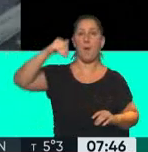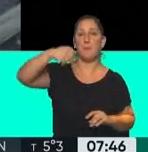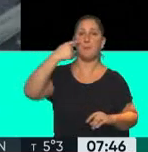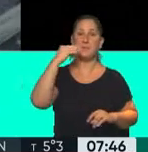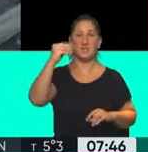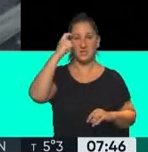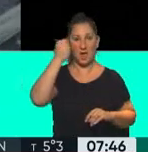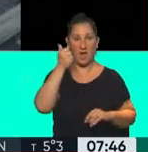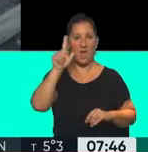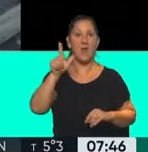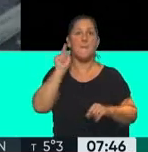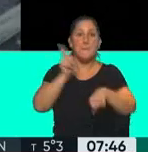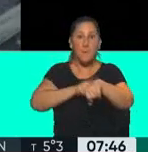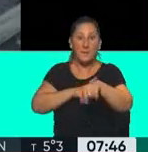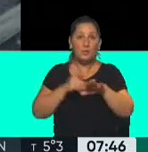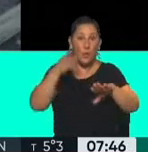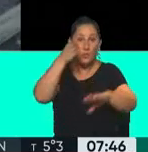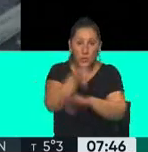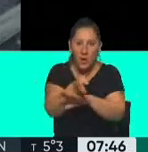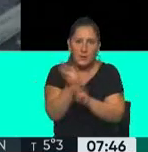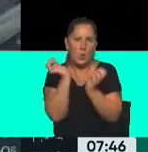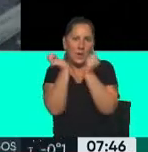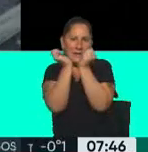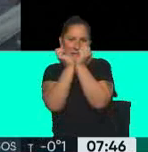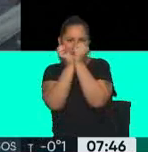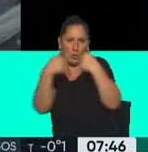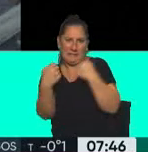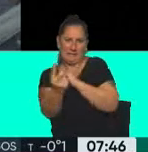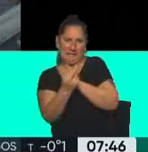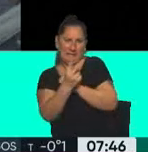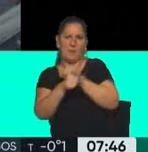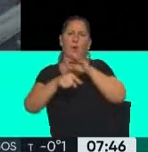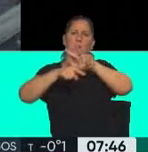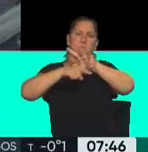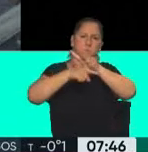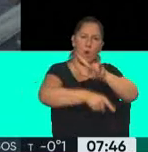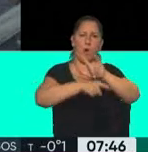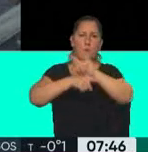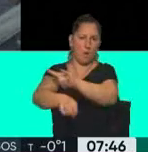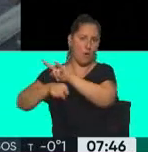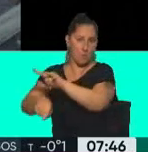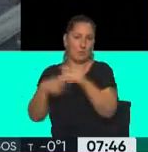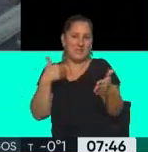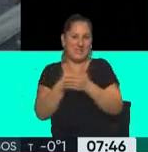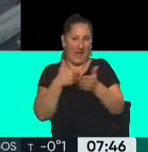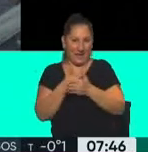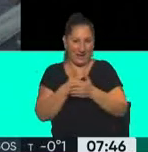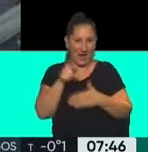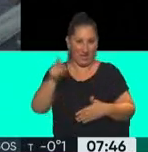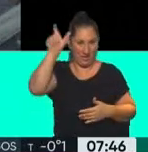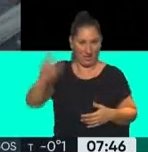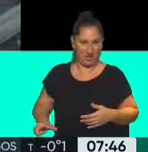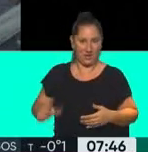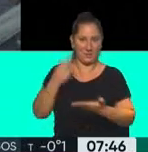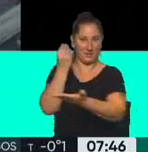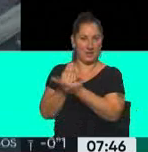se tuvo que refugiar durante la visita porque, bueno, los bombardeos ocurrieron cerca de donde él estaba. Y también, bueno, algunos